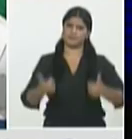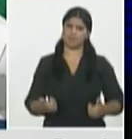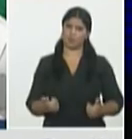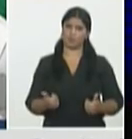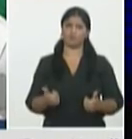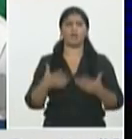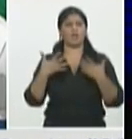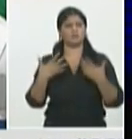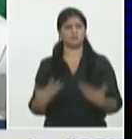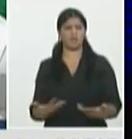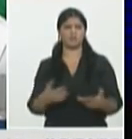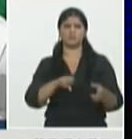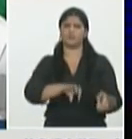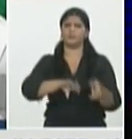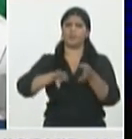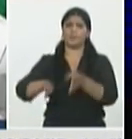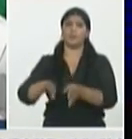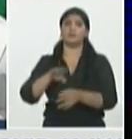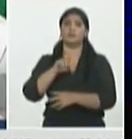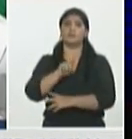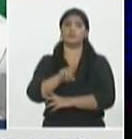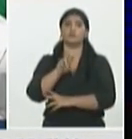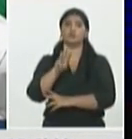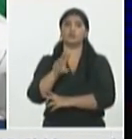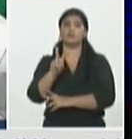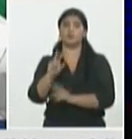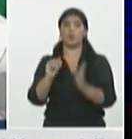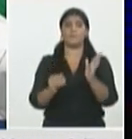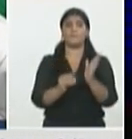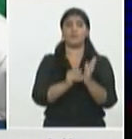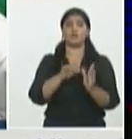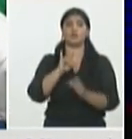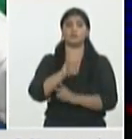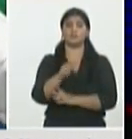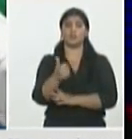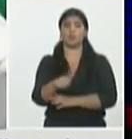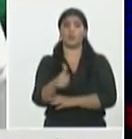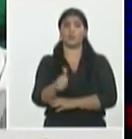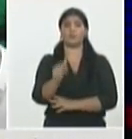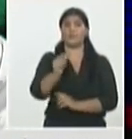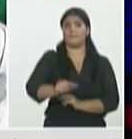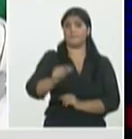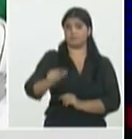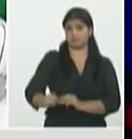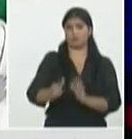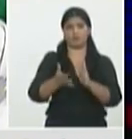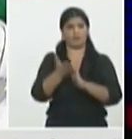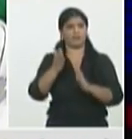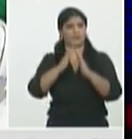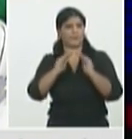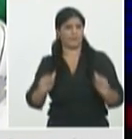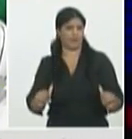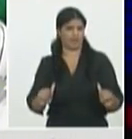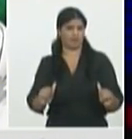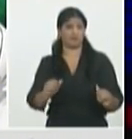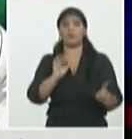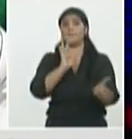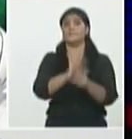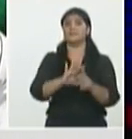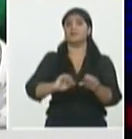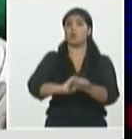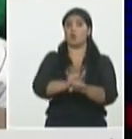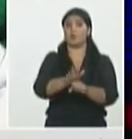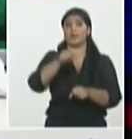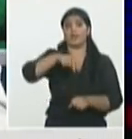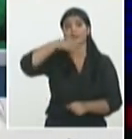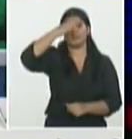acumulado ya 132.910 personas que se han recuperado de la enfermedad el